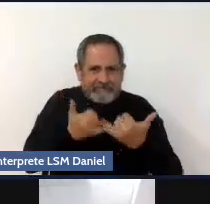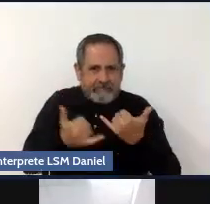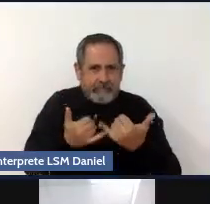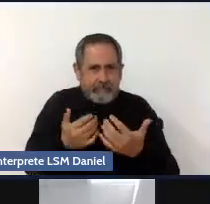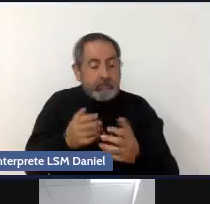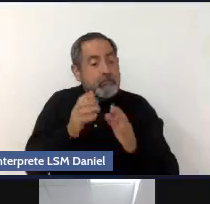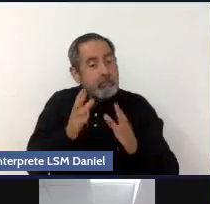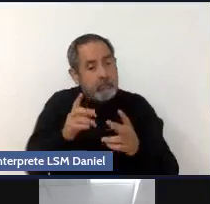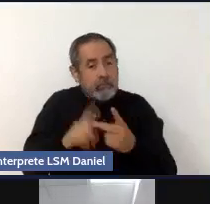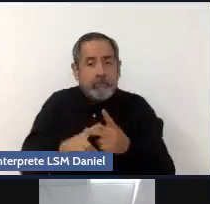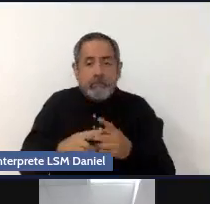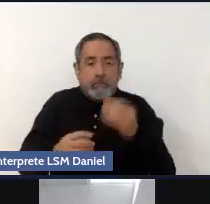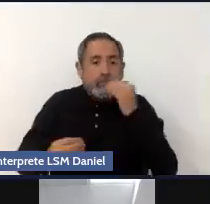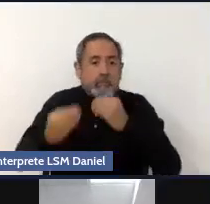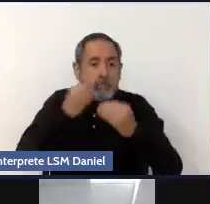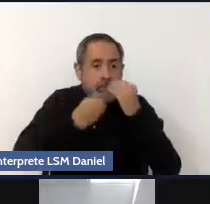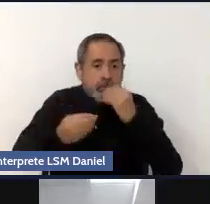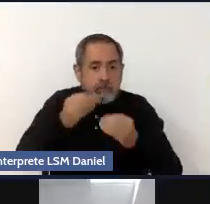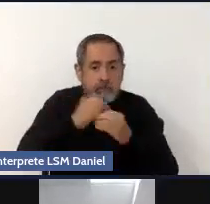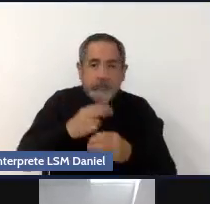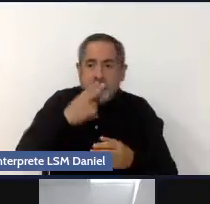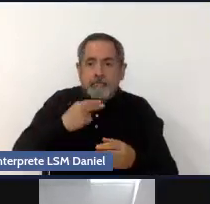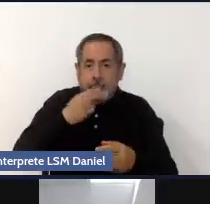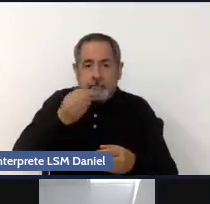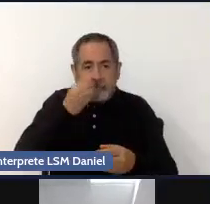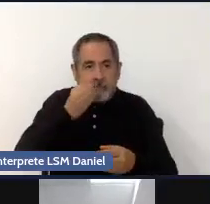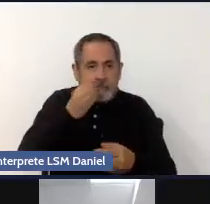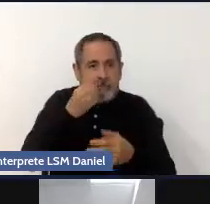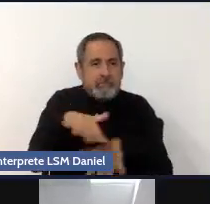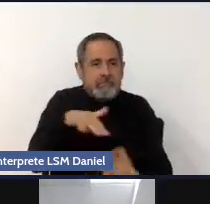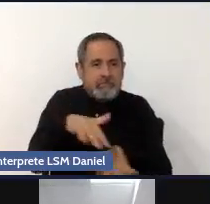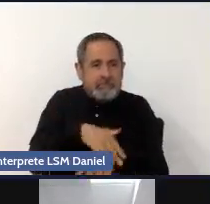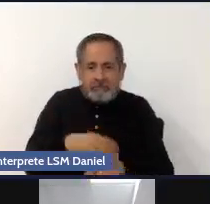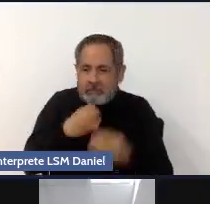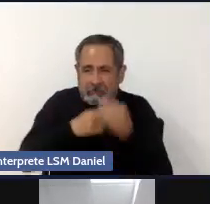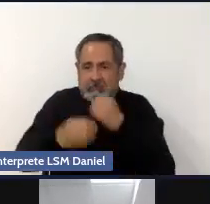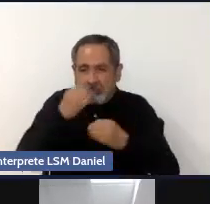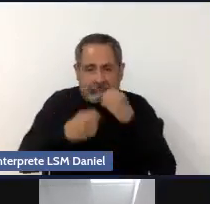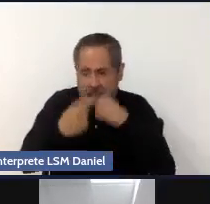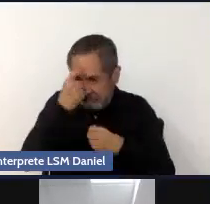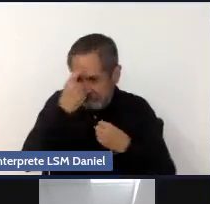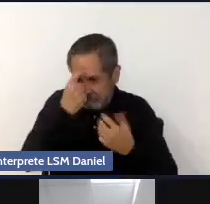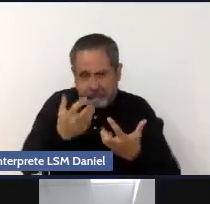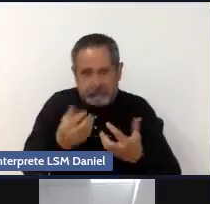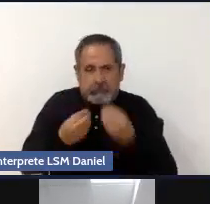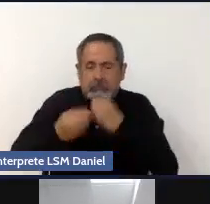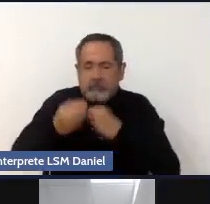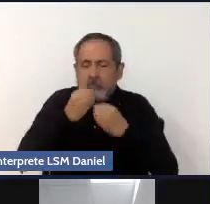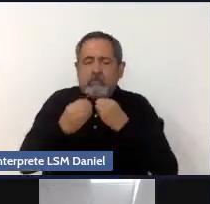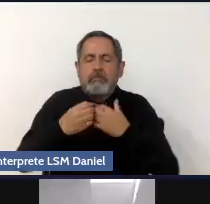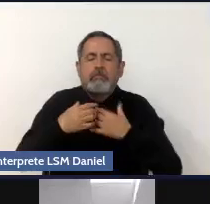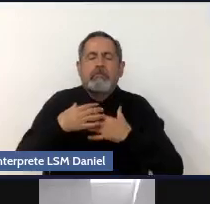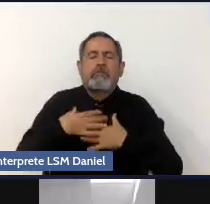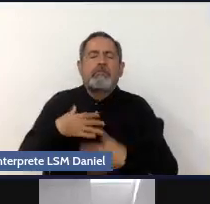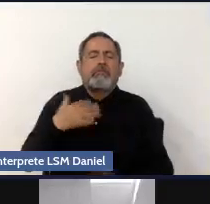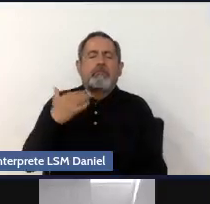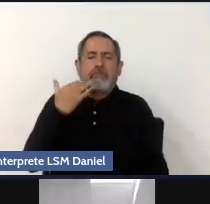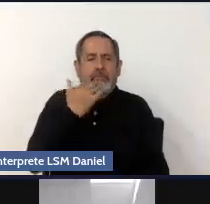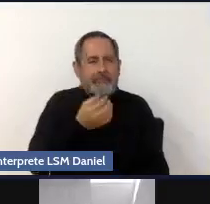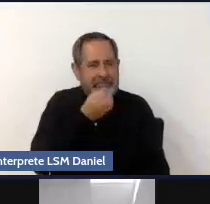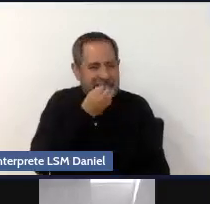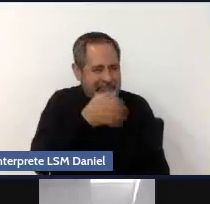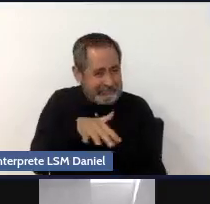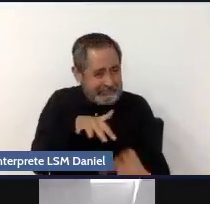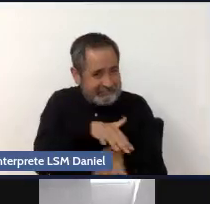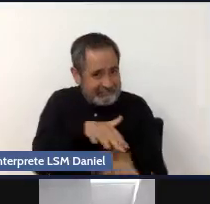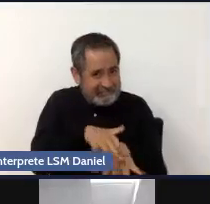golosinas o comida chatarra, que generan sensaciones placenteras. En una relación también